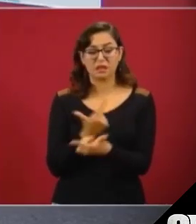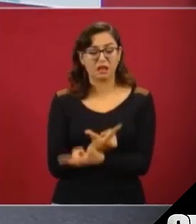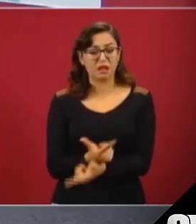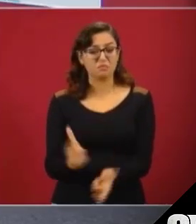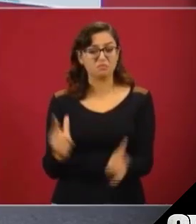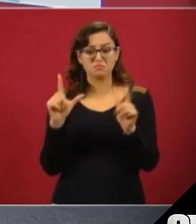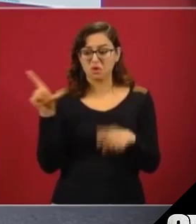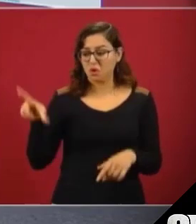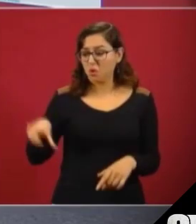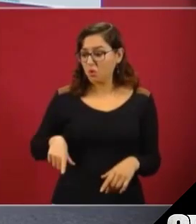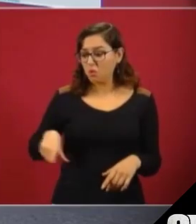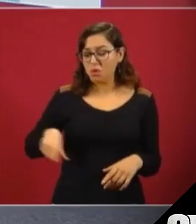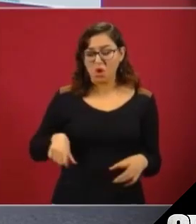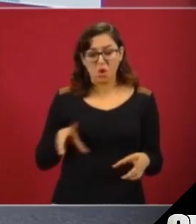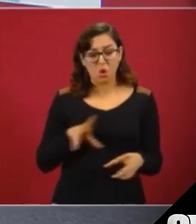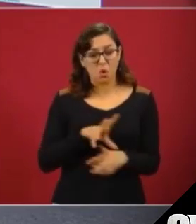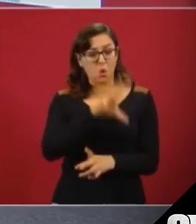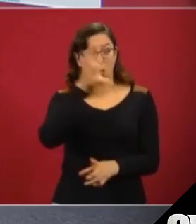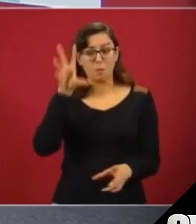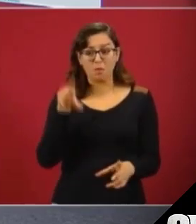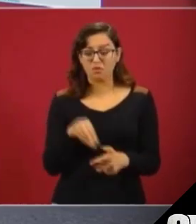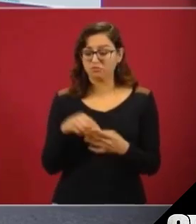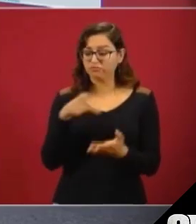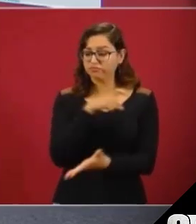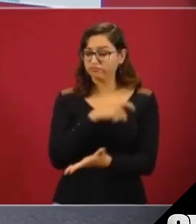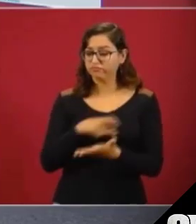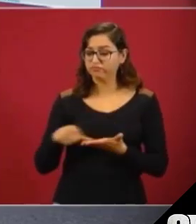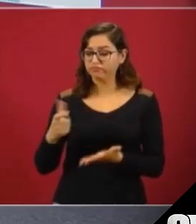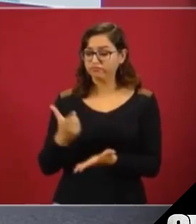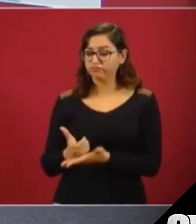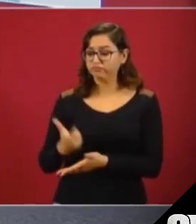la compraba el gobierno.